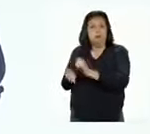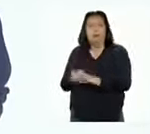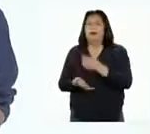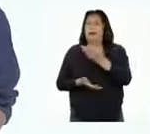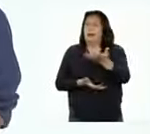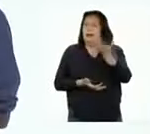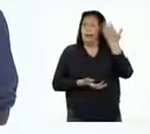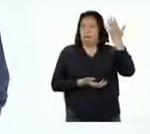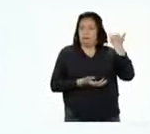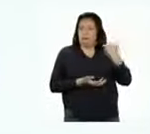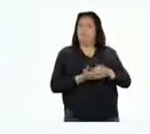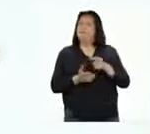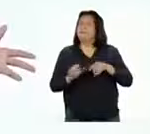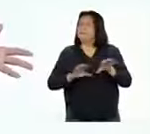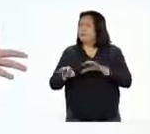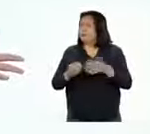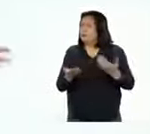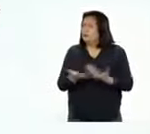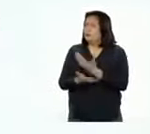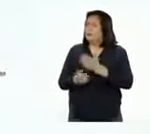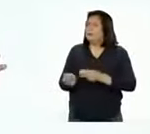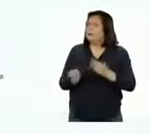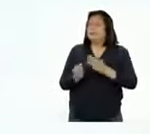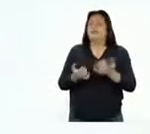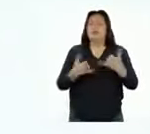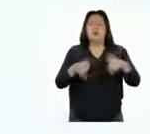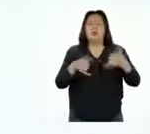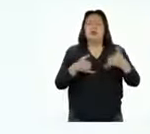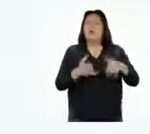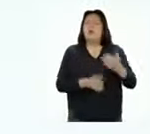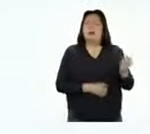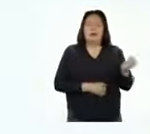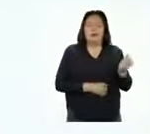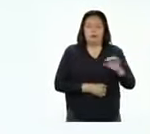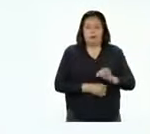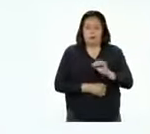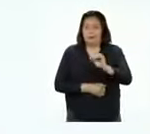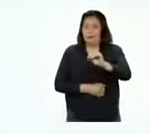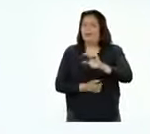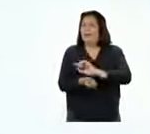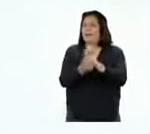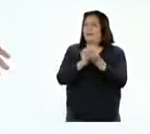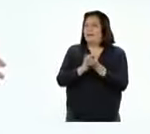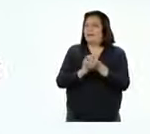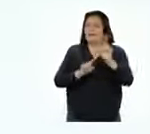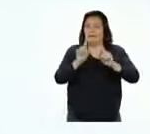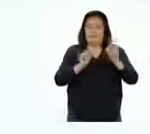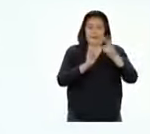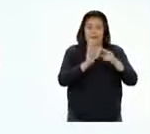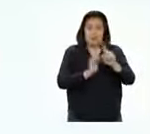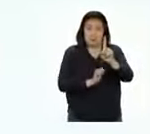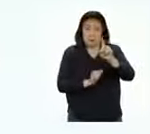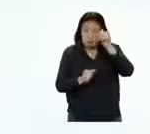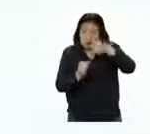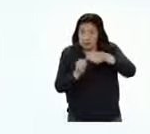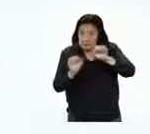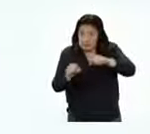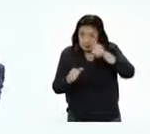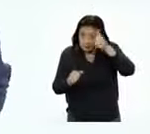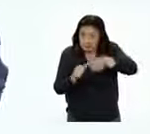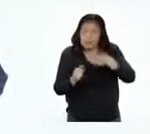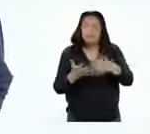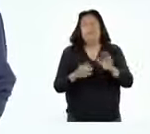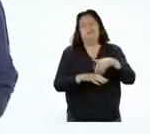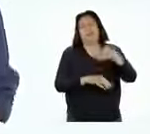La actividad pasada diseñamos una nueva forma de jugar el ludo, cambiando algunas reglas, ¿se acuerdan? Bueno, si no lo recuerdan, no se preocupen, porque